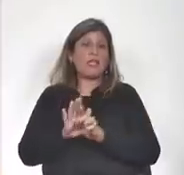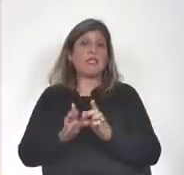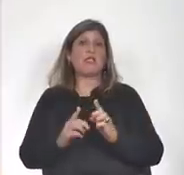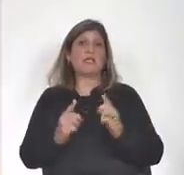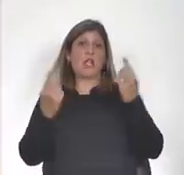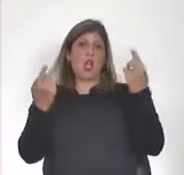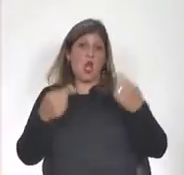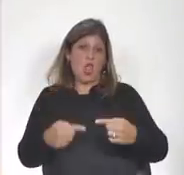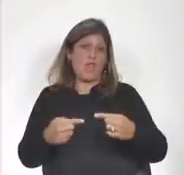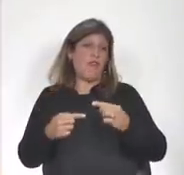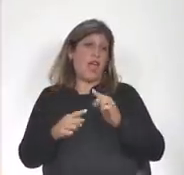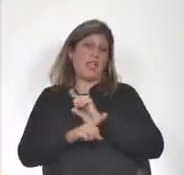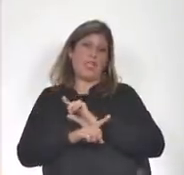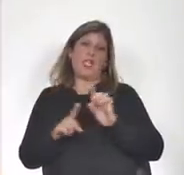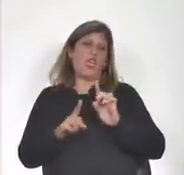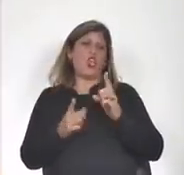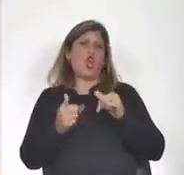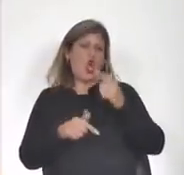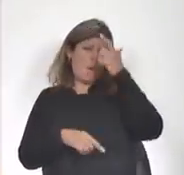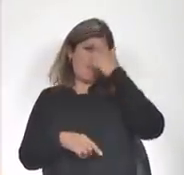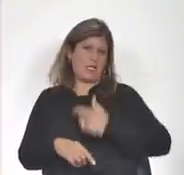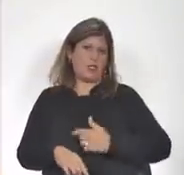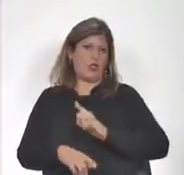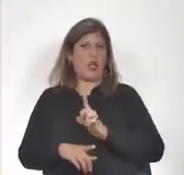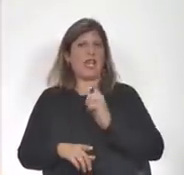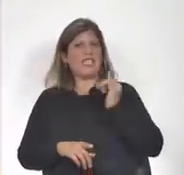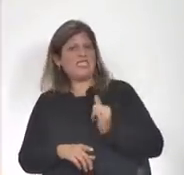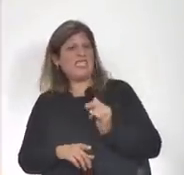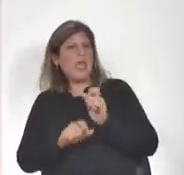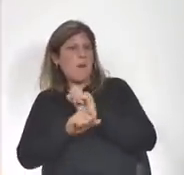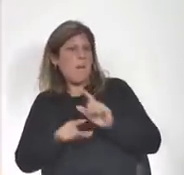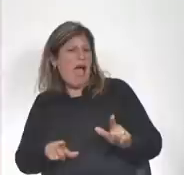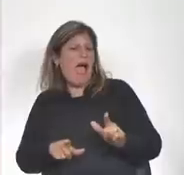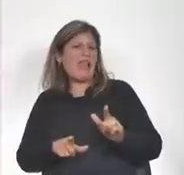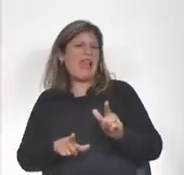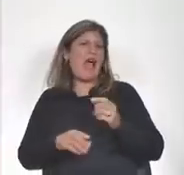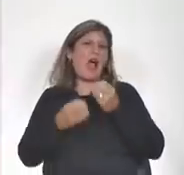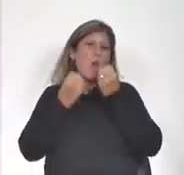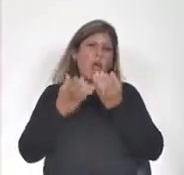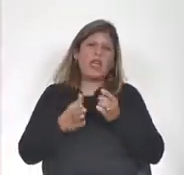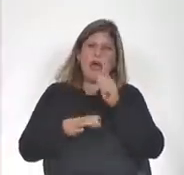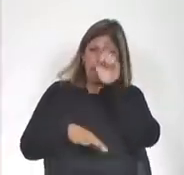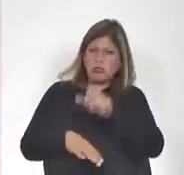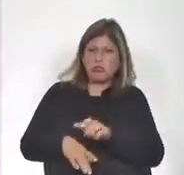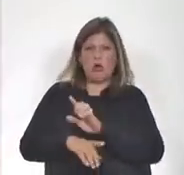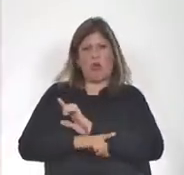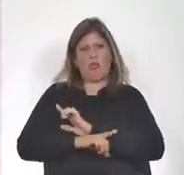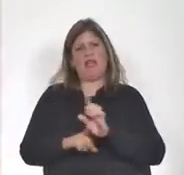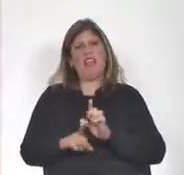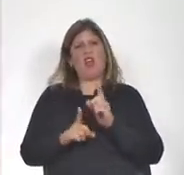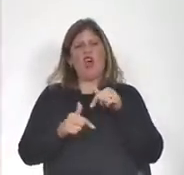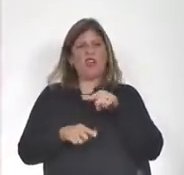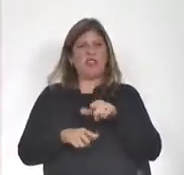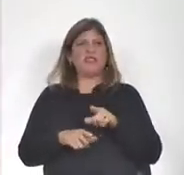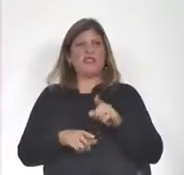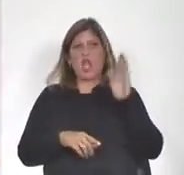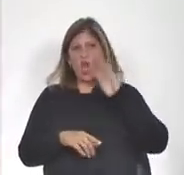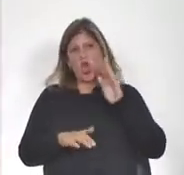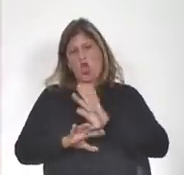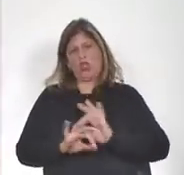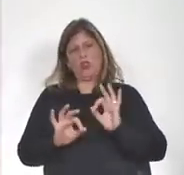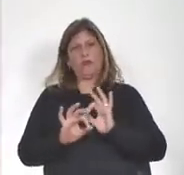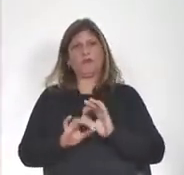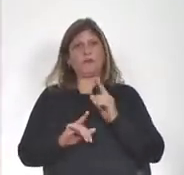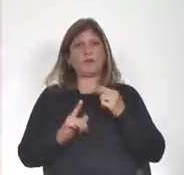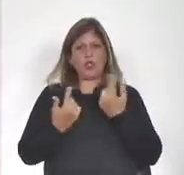debates no son debates personales sobre si es mala o si es buena una persona, no se trata de mancillar el honor de nadie. Nosotros de hecho no